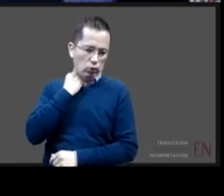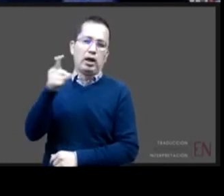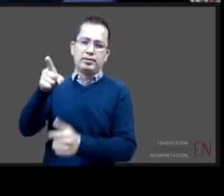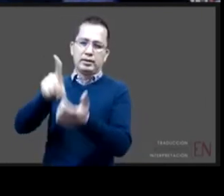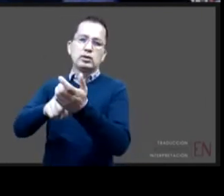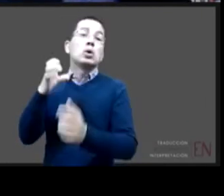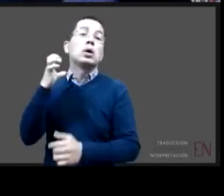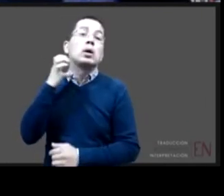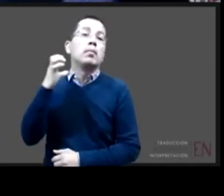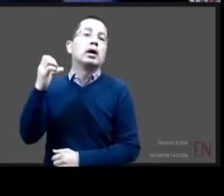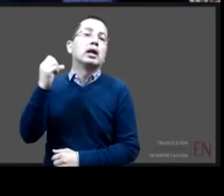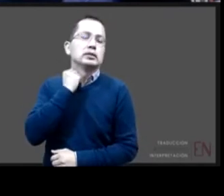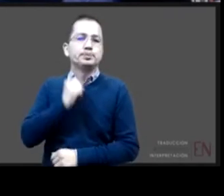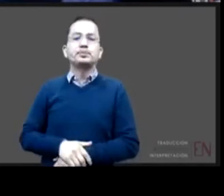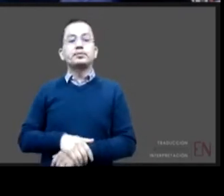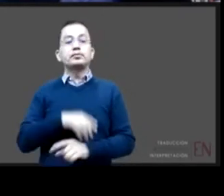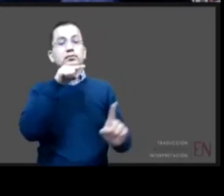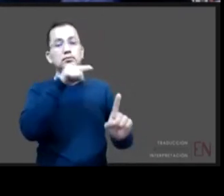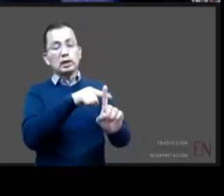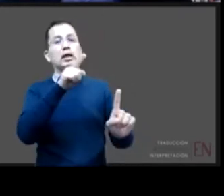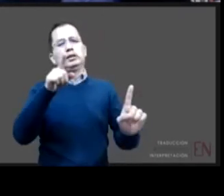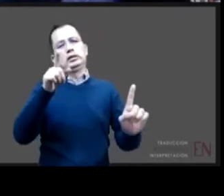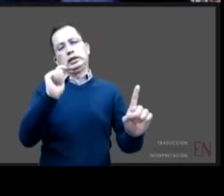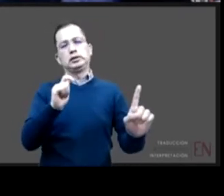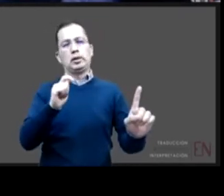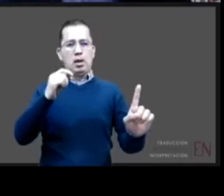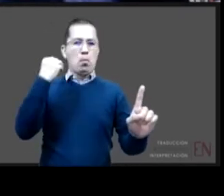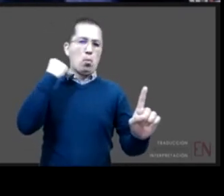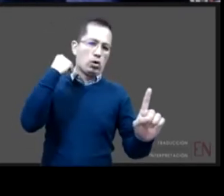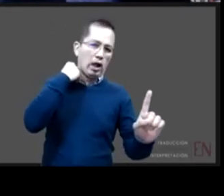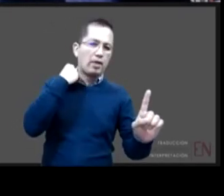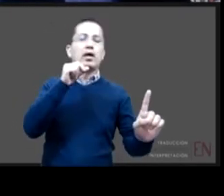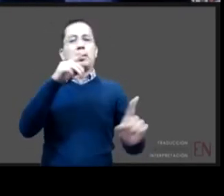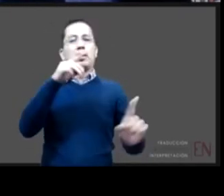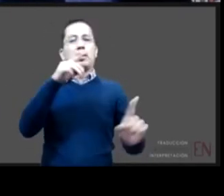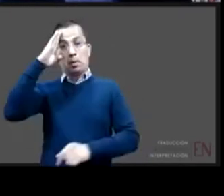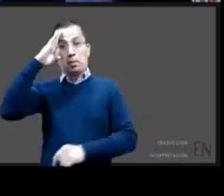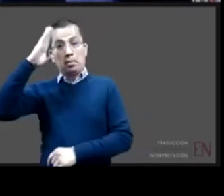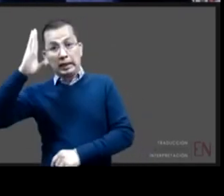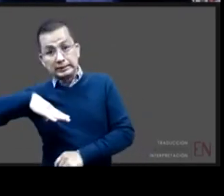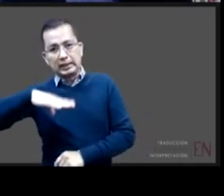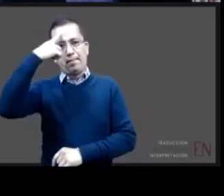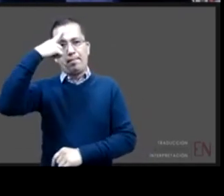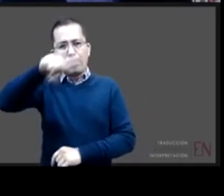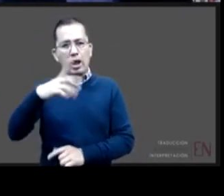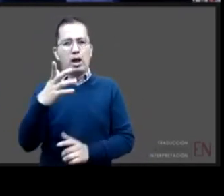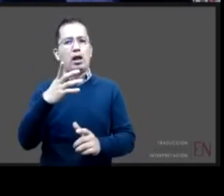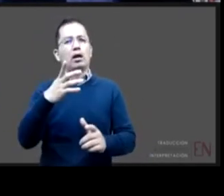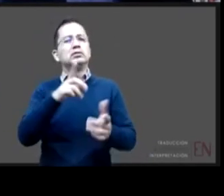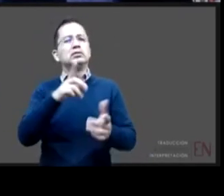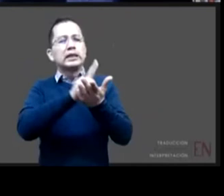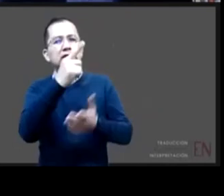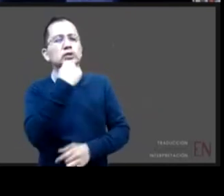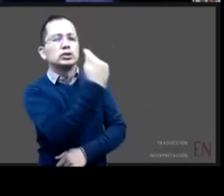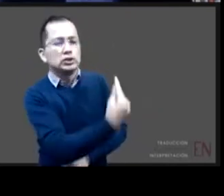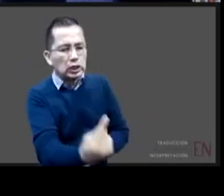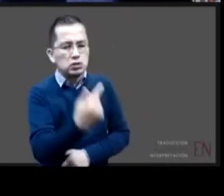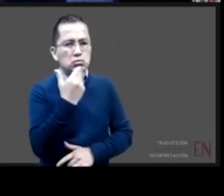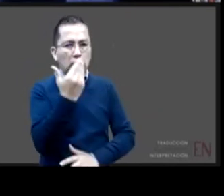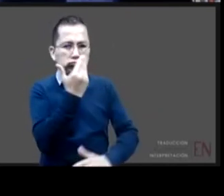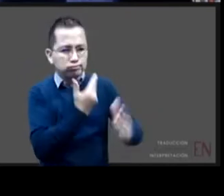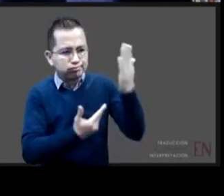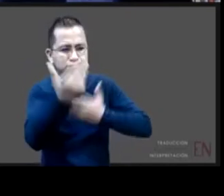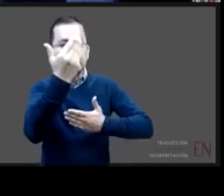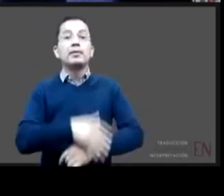abogada y tiene también un máster en necesidades de derechos y cooperación para el desarrollo de la infancia y bueno trabaja